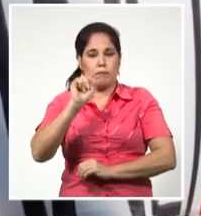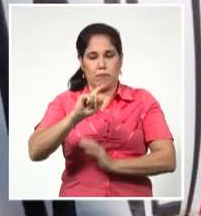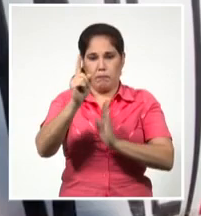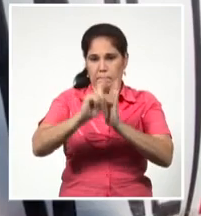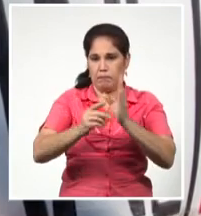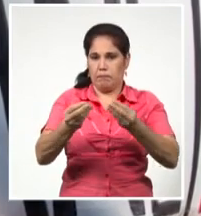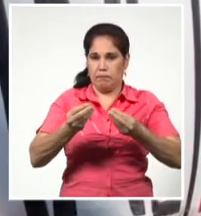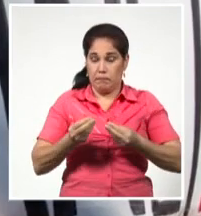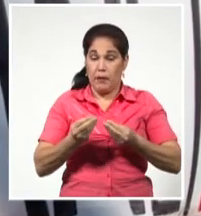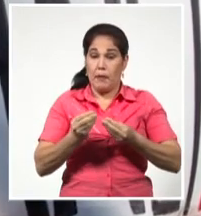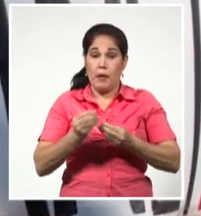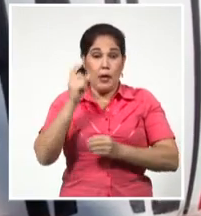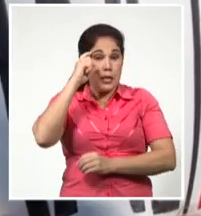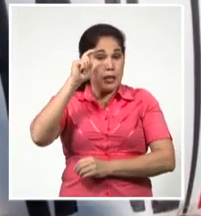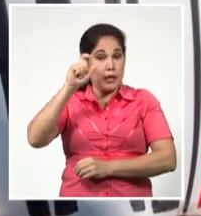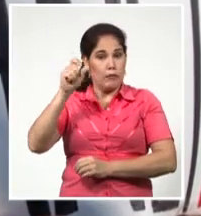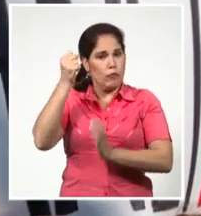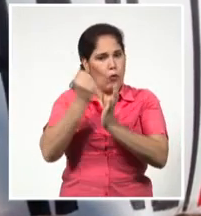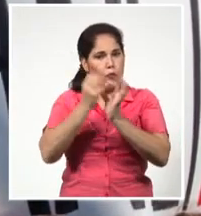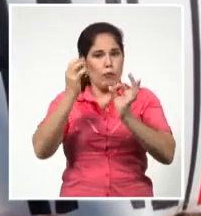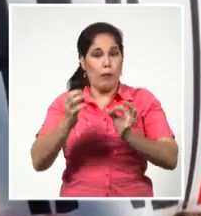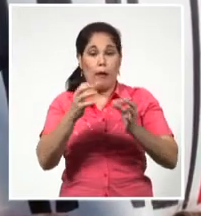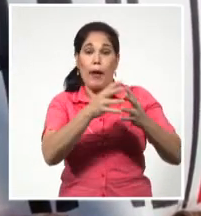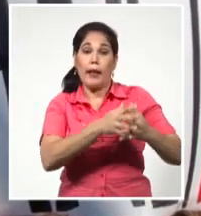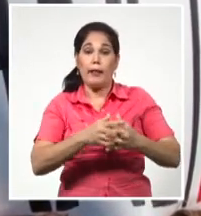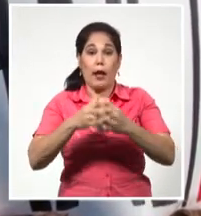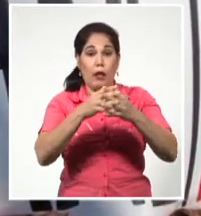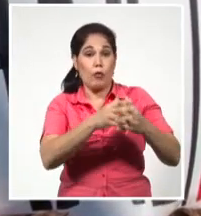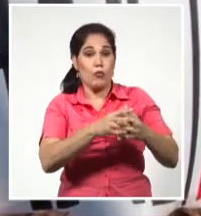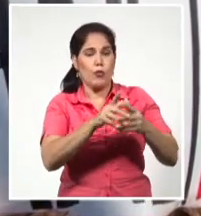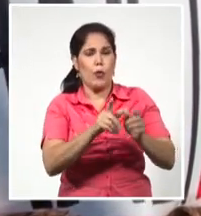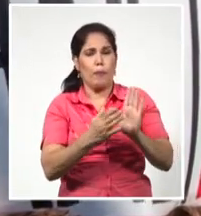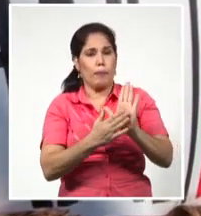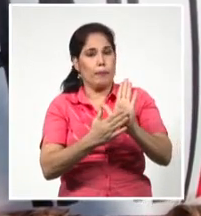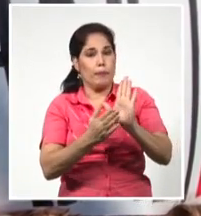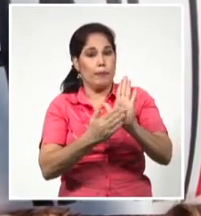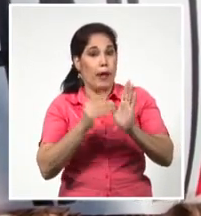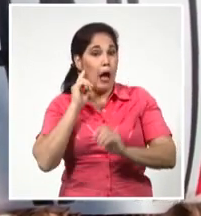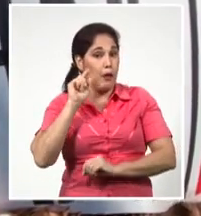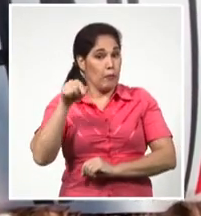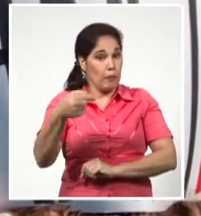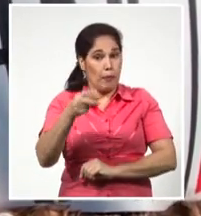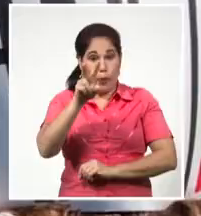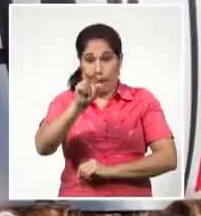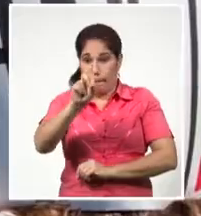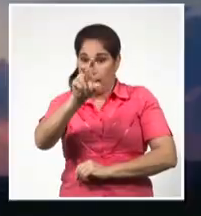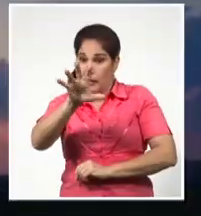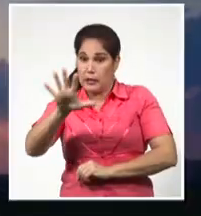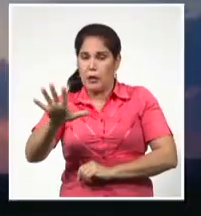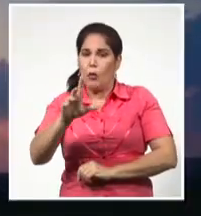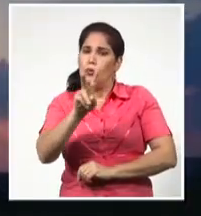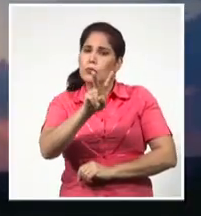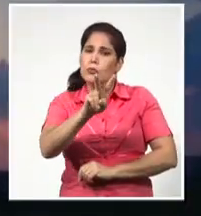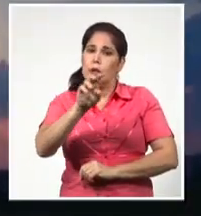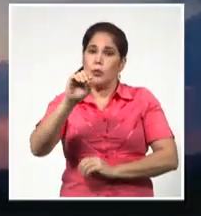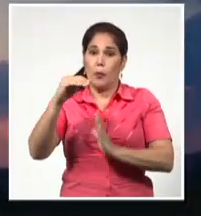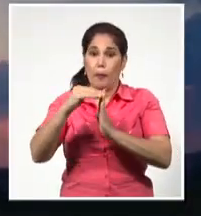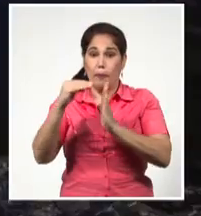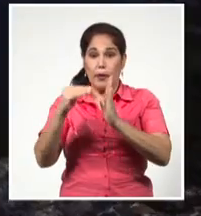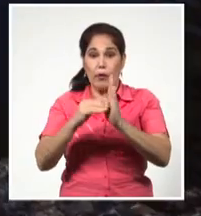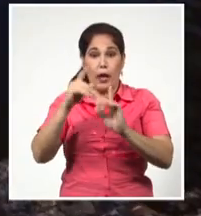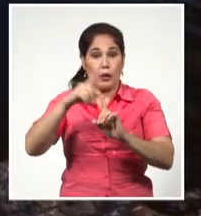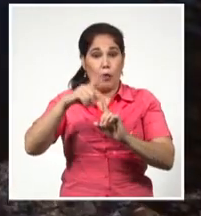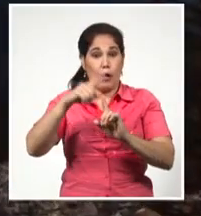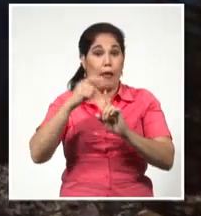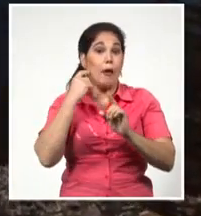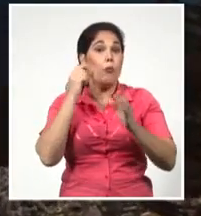Así, los expertos confirmaron que Estados Unidos presentará para 2025 más de 200 millones de toneladas